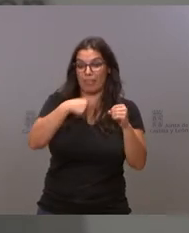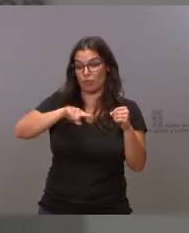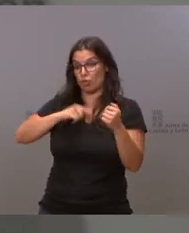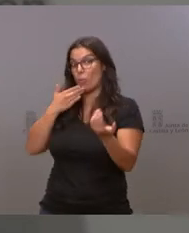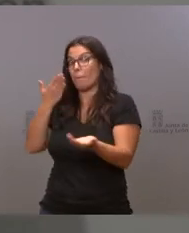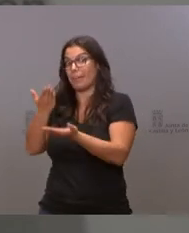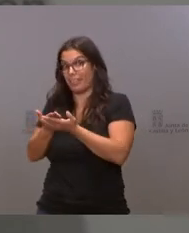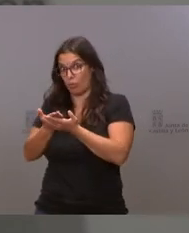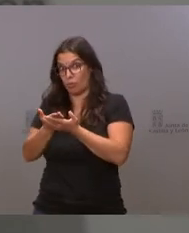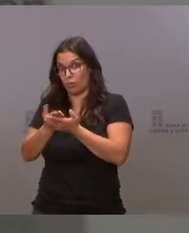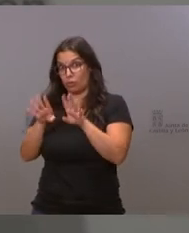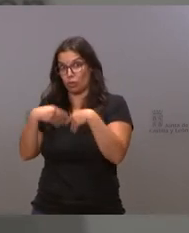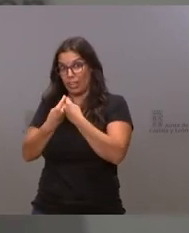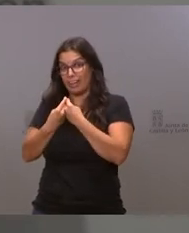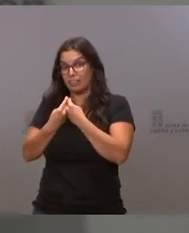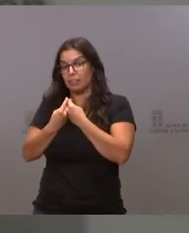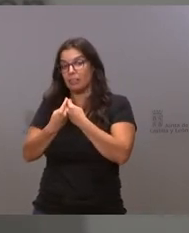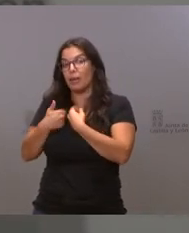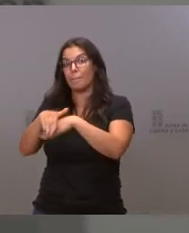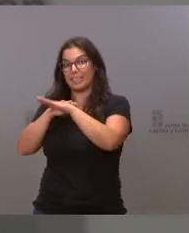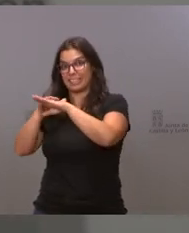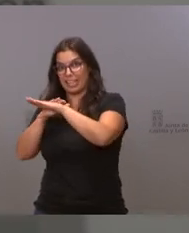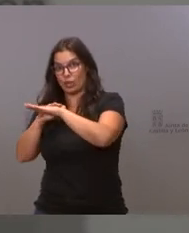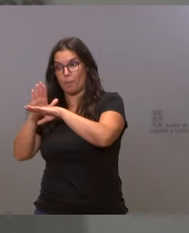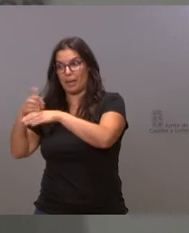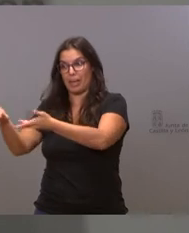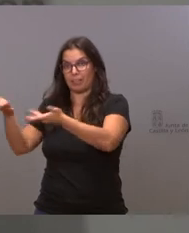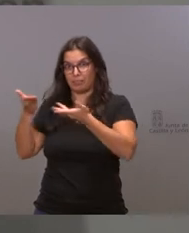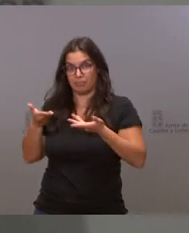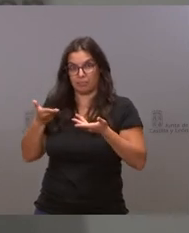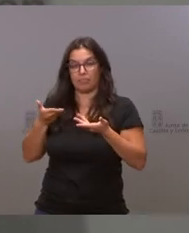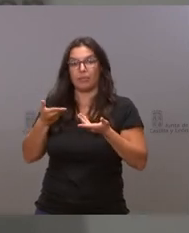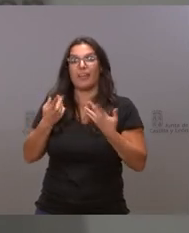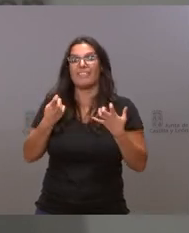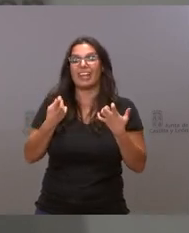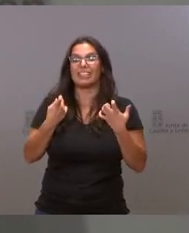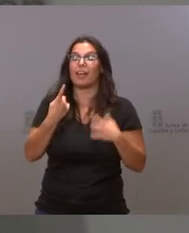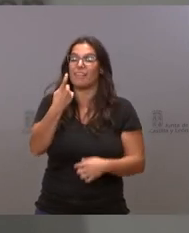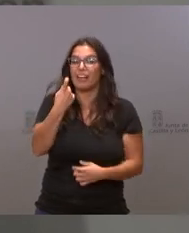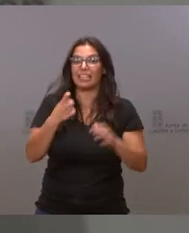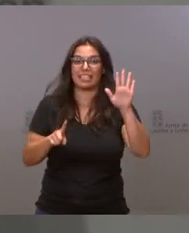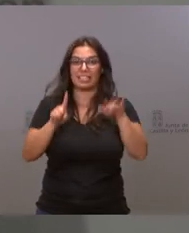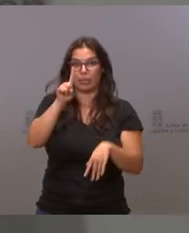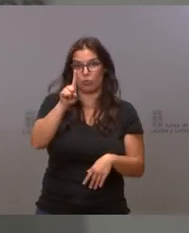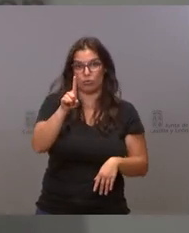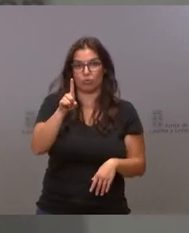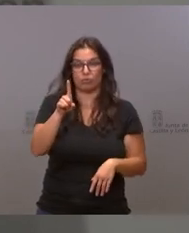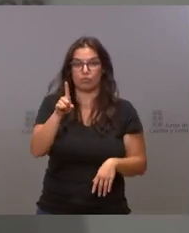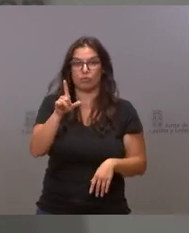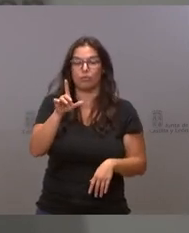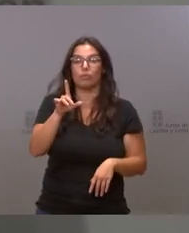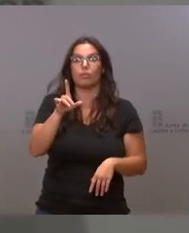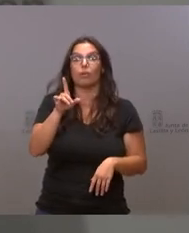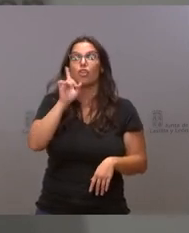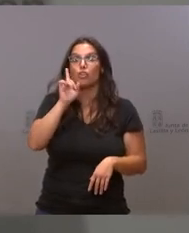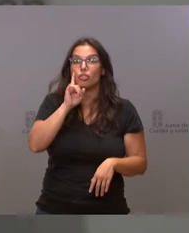al ministerio por dotar por un problema de acreditación. No sé si entre estas